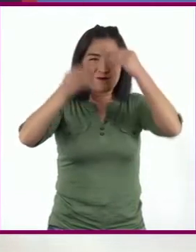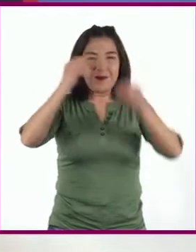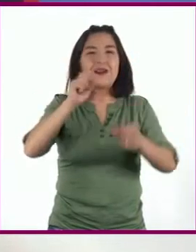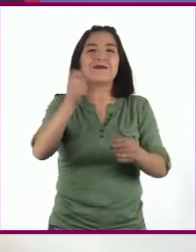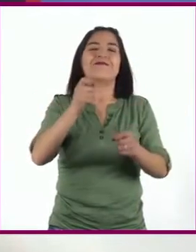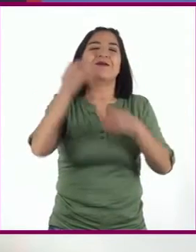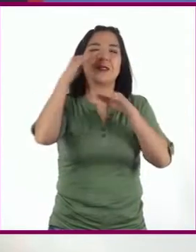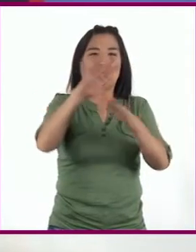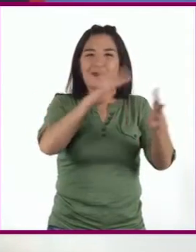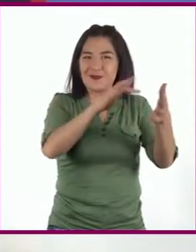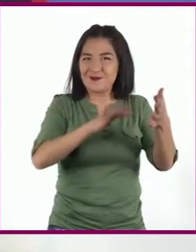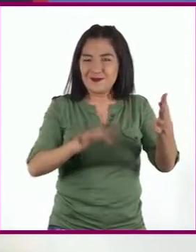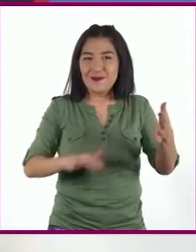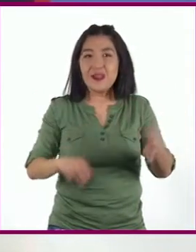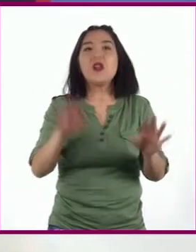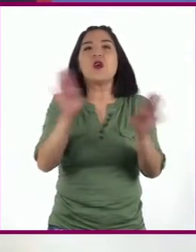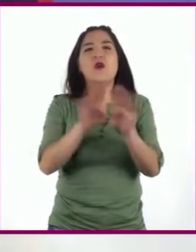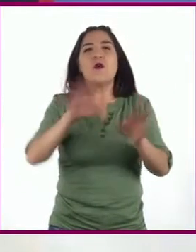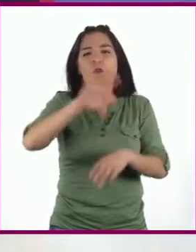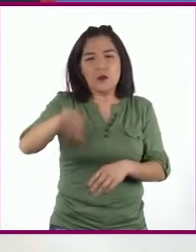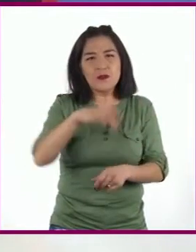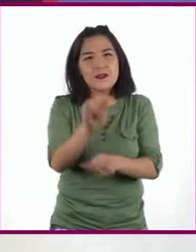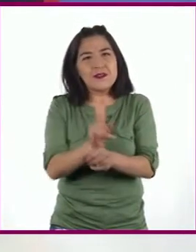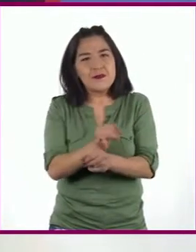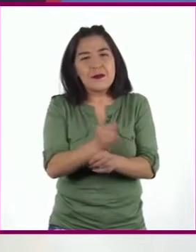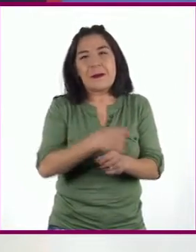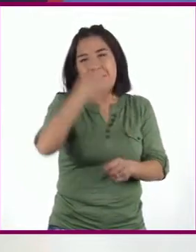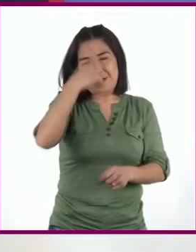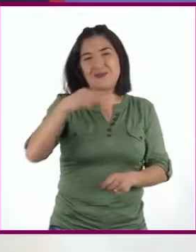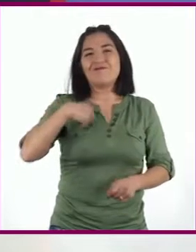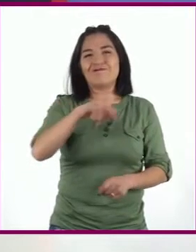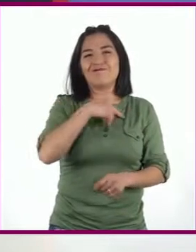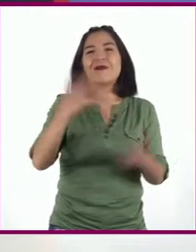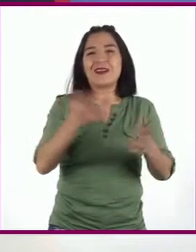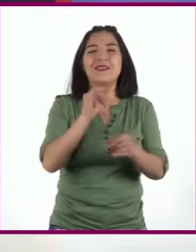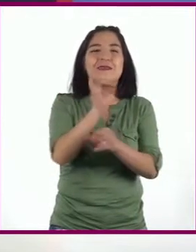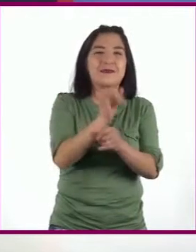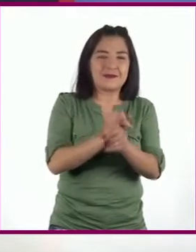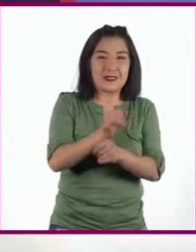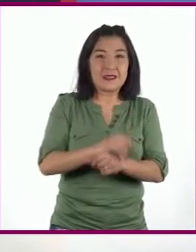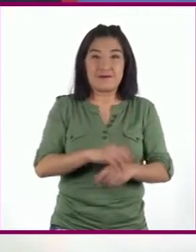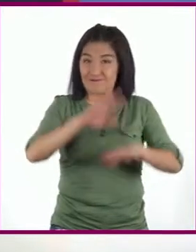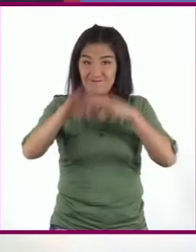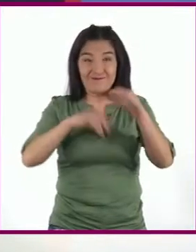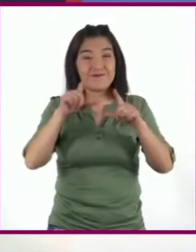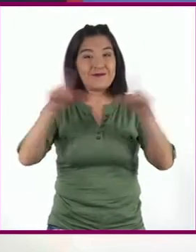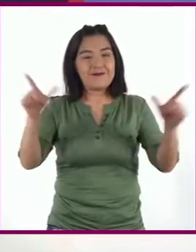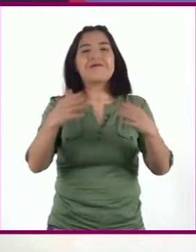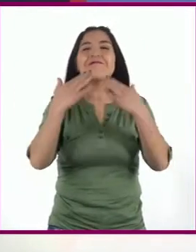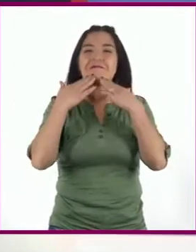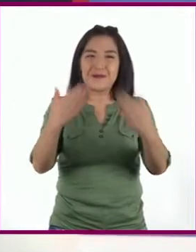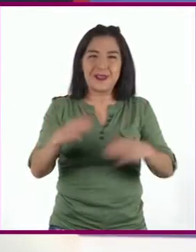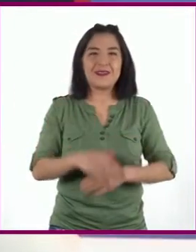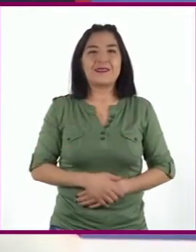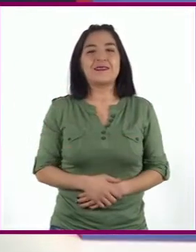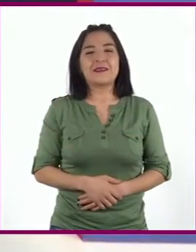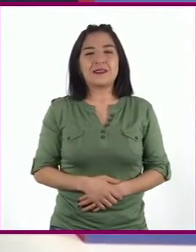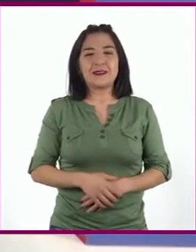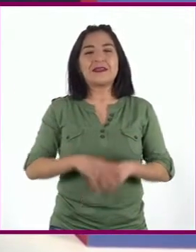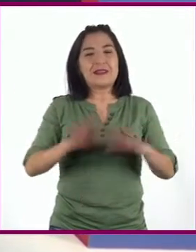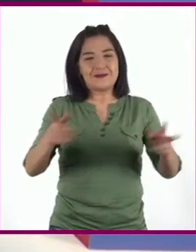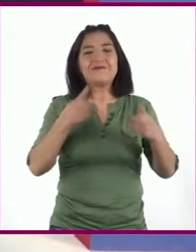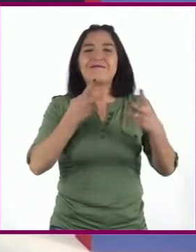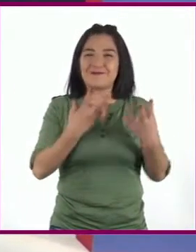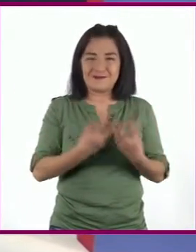literatura. Y de cómo buscar información para nuestras investigaciones. ¿Todo listo? ¡Muy bien! Pues, ¡vamos